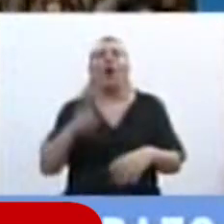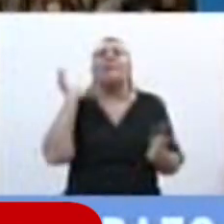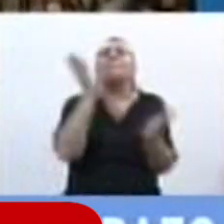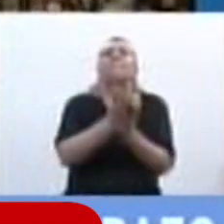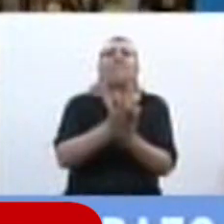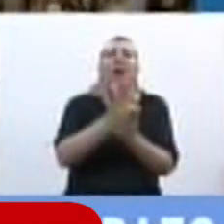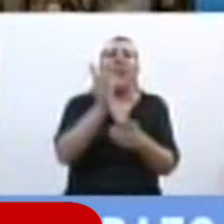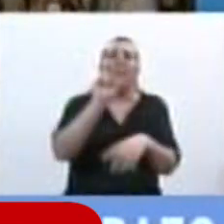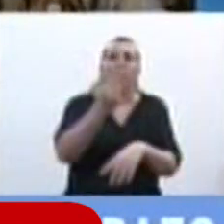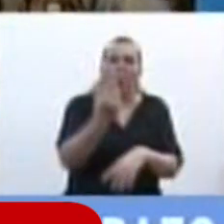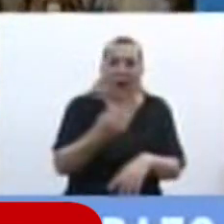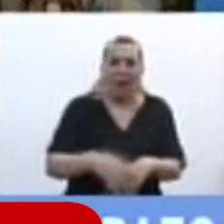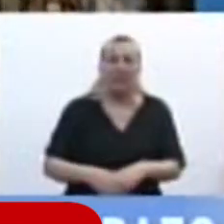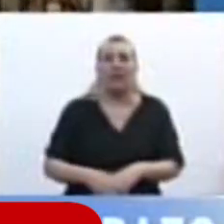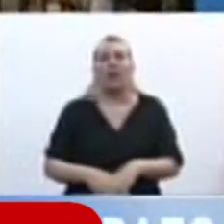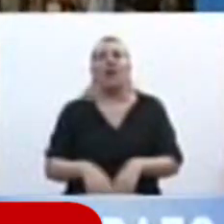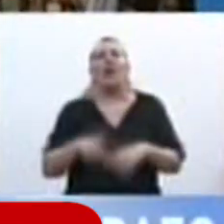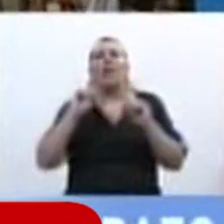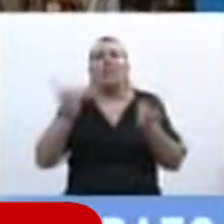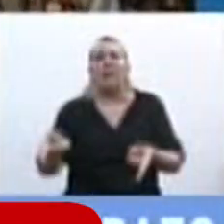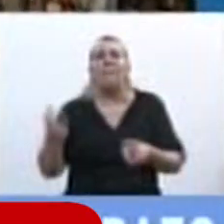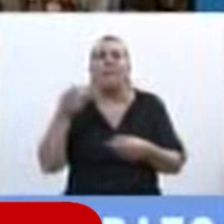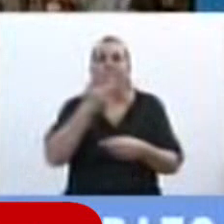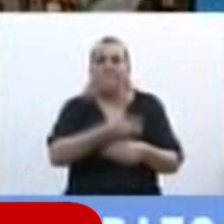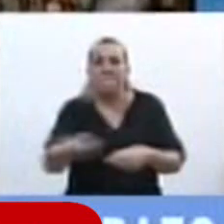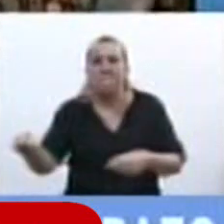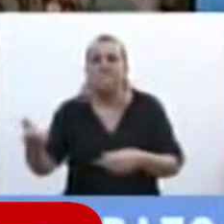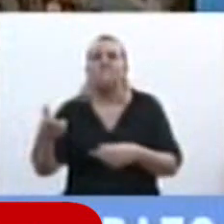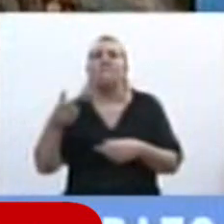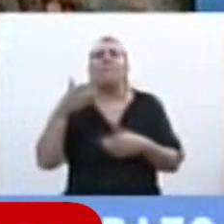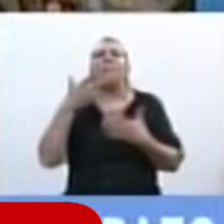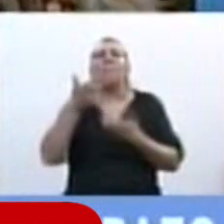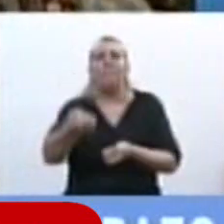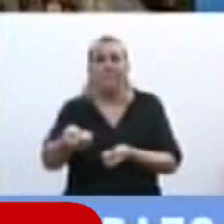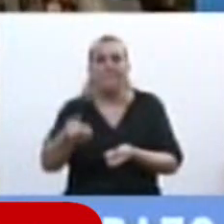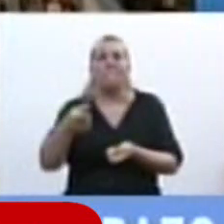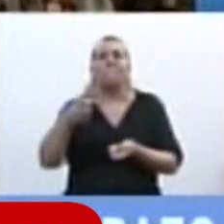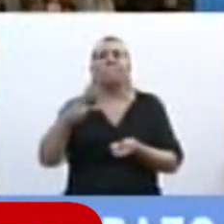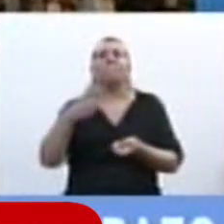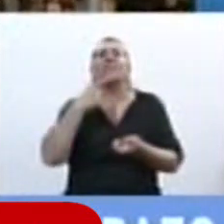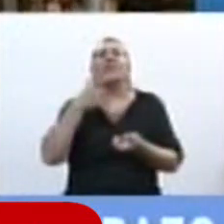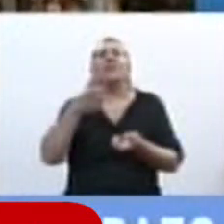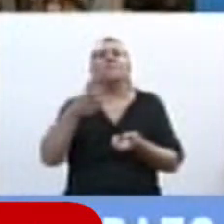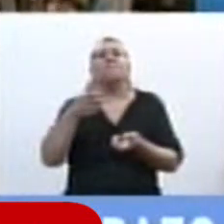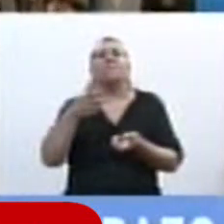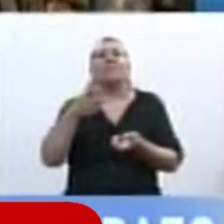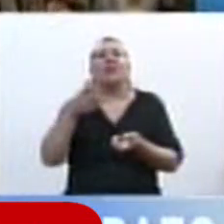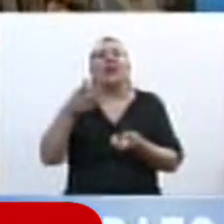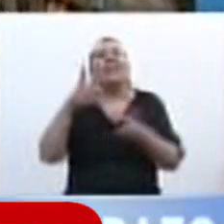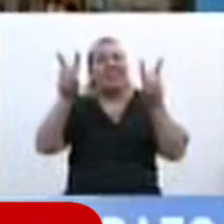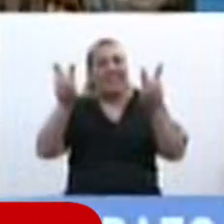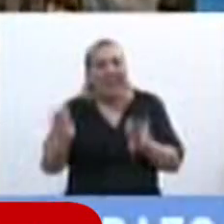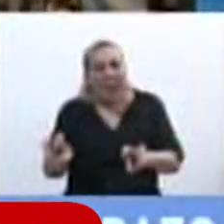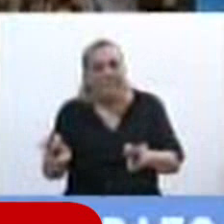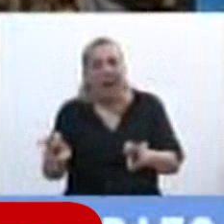muerte, la eutanasia, la legalización de las drogas. Son temas